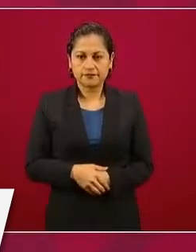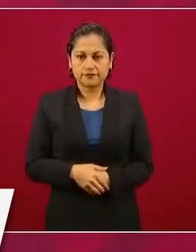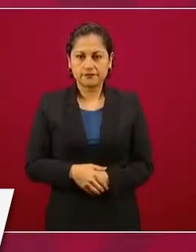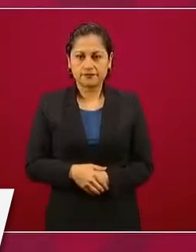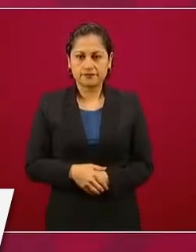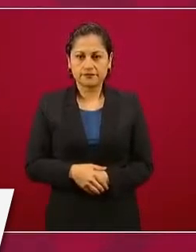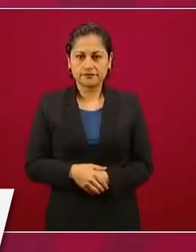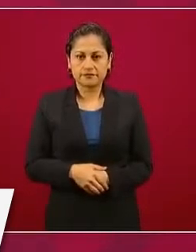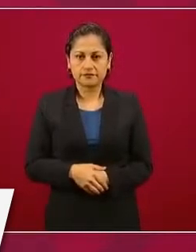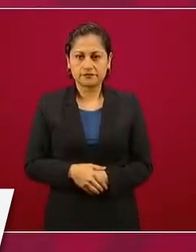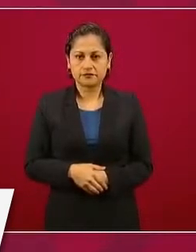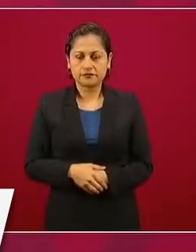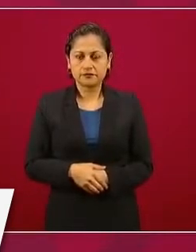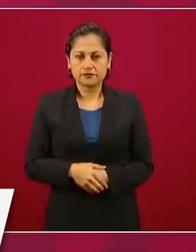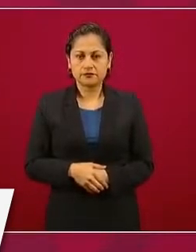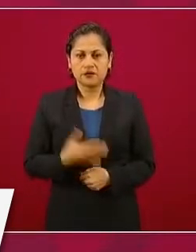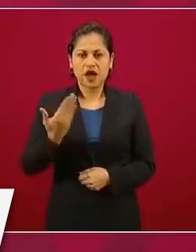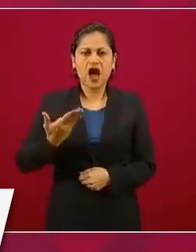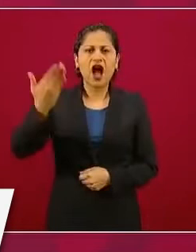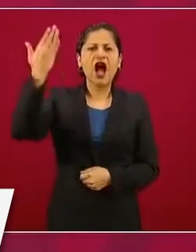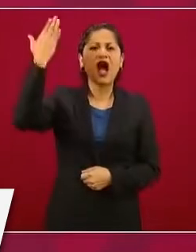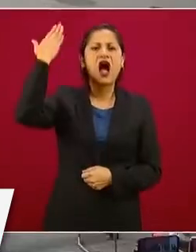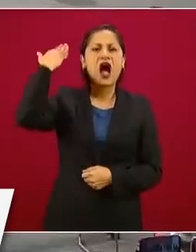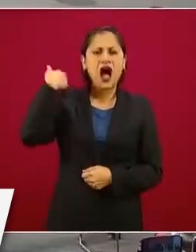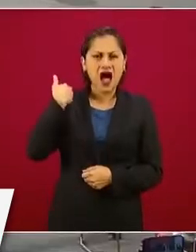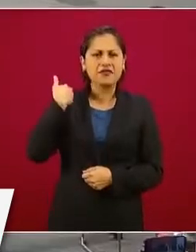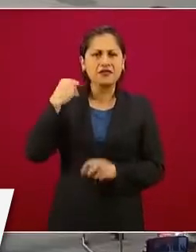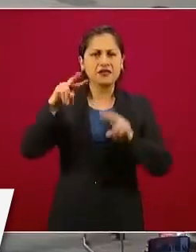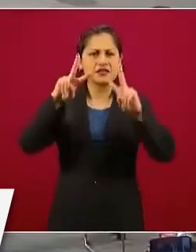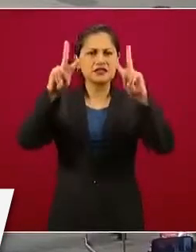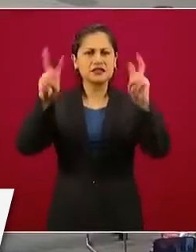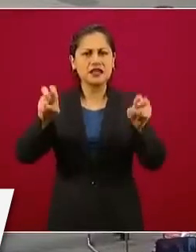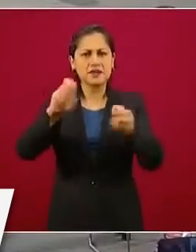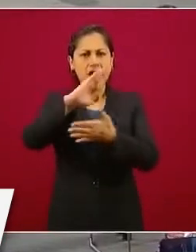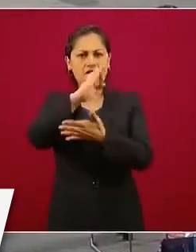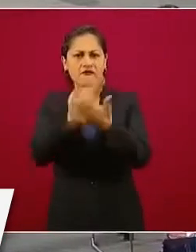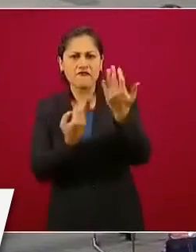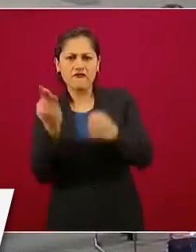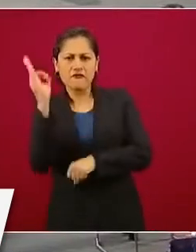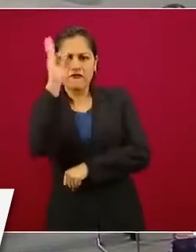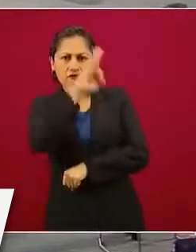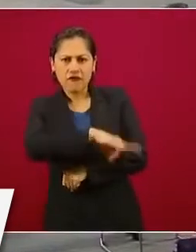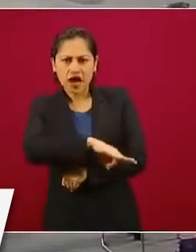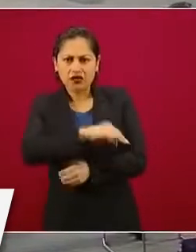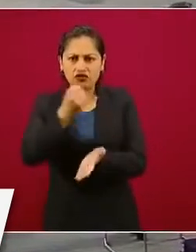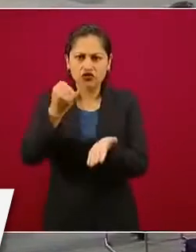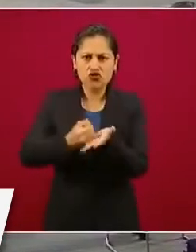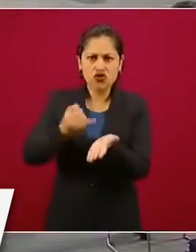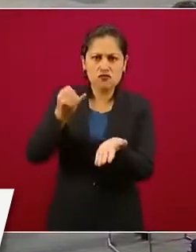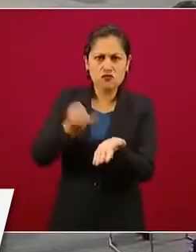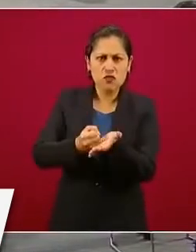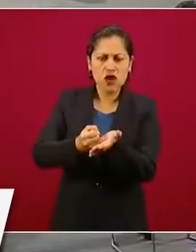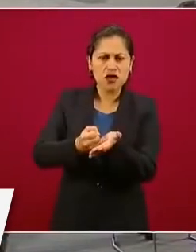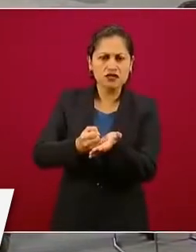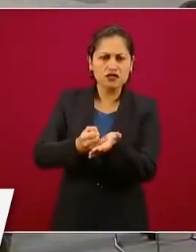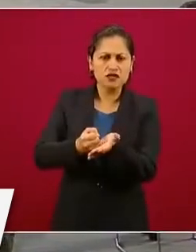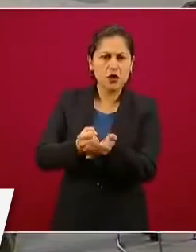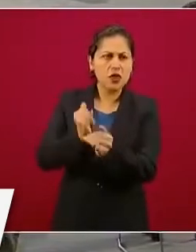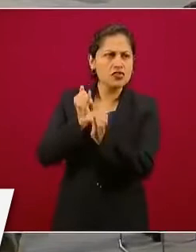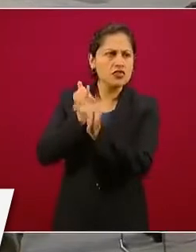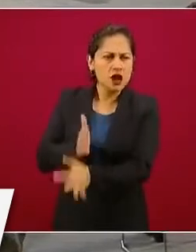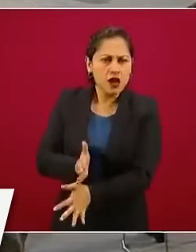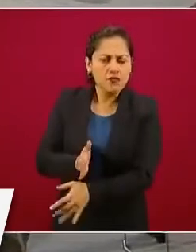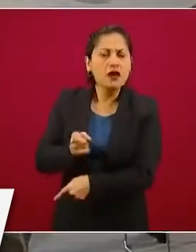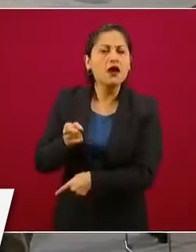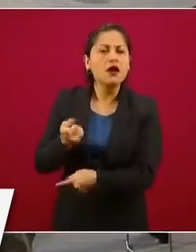denuncia de defraudación fiscal como la que se acaba de dar a conocer?,